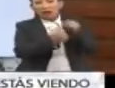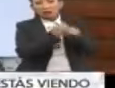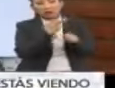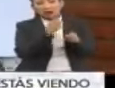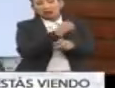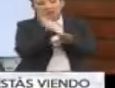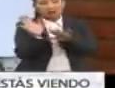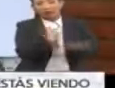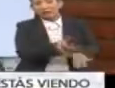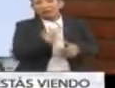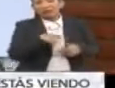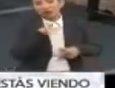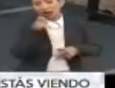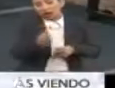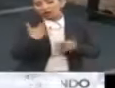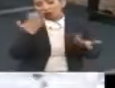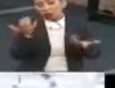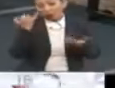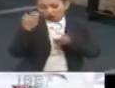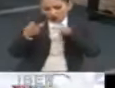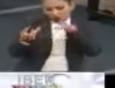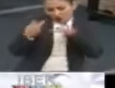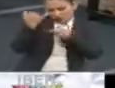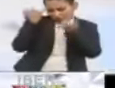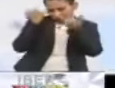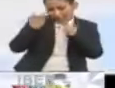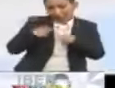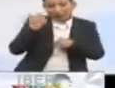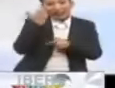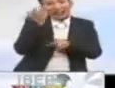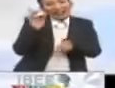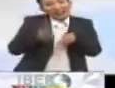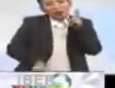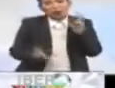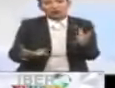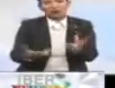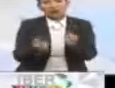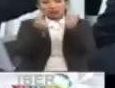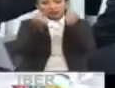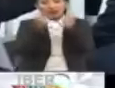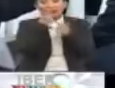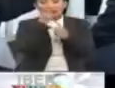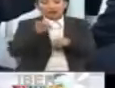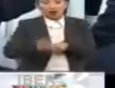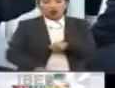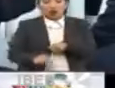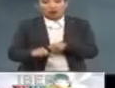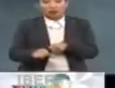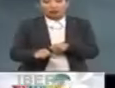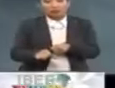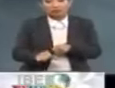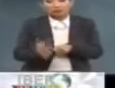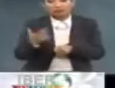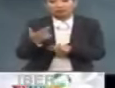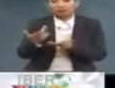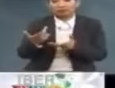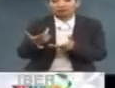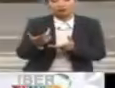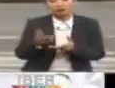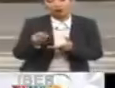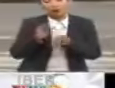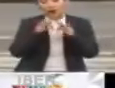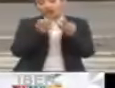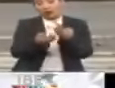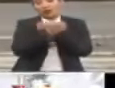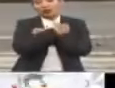probablemente esa vaya a ser la estrategia para intentar recuperar. Él ha dicho, y Adat ha dicho hoy, que él propone un modelo